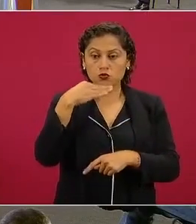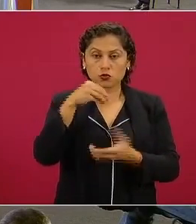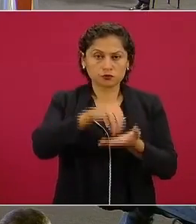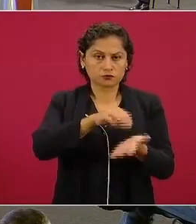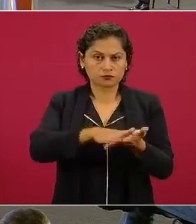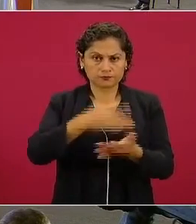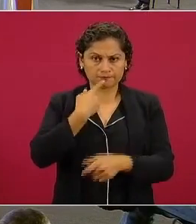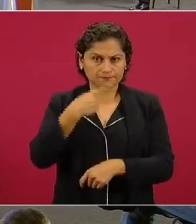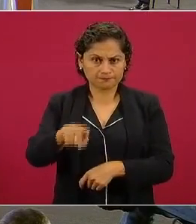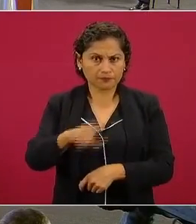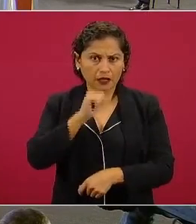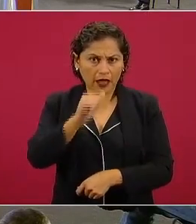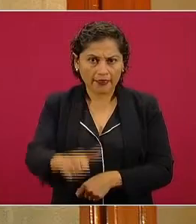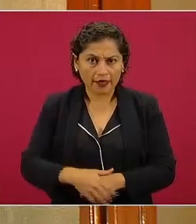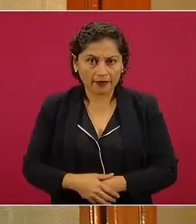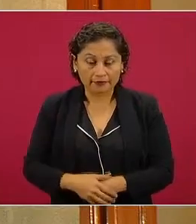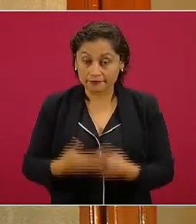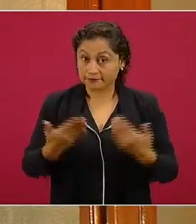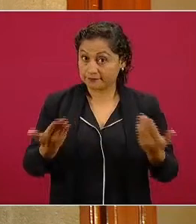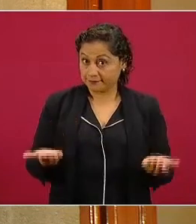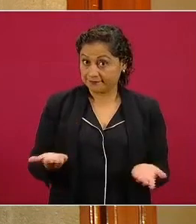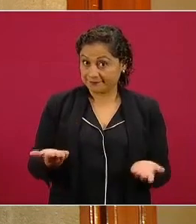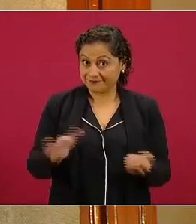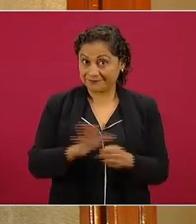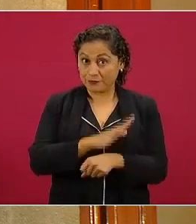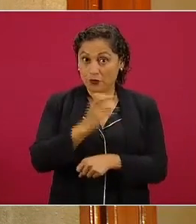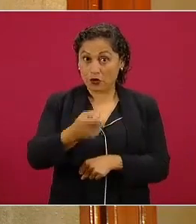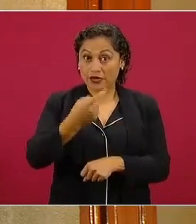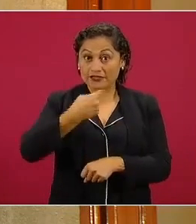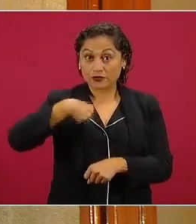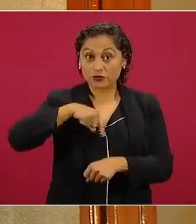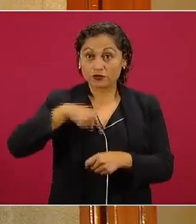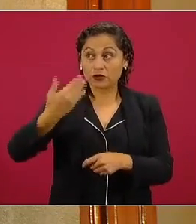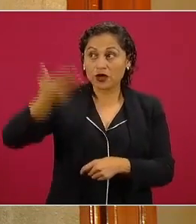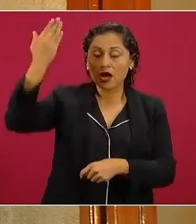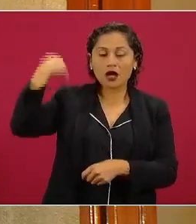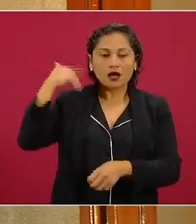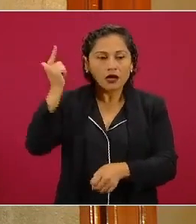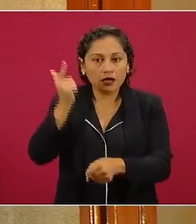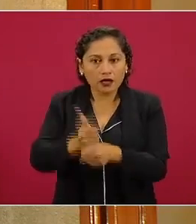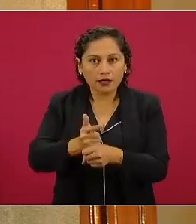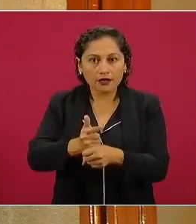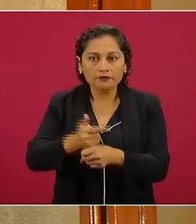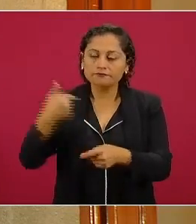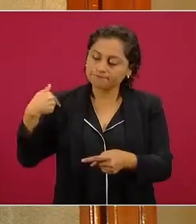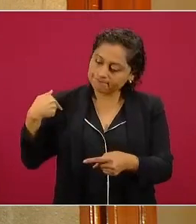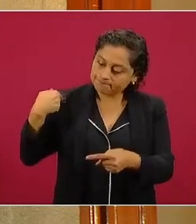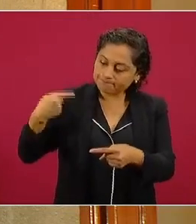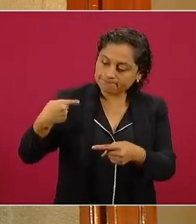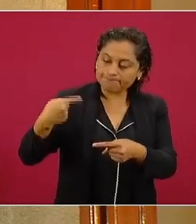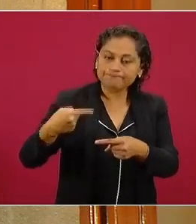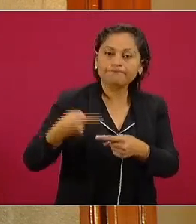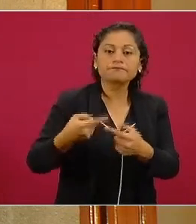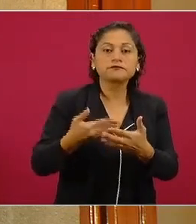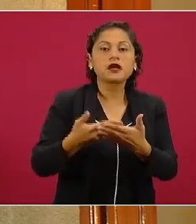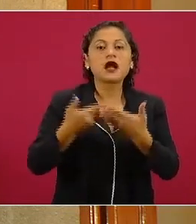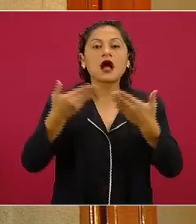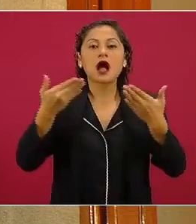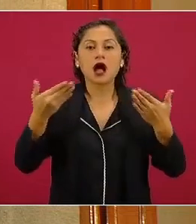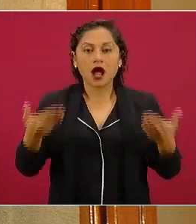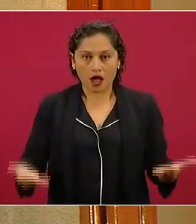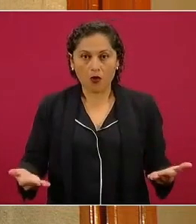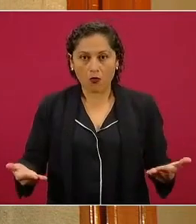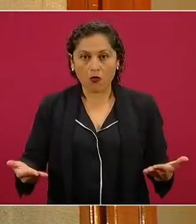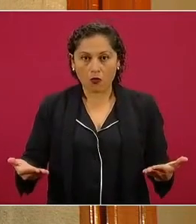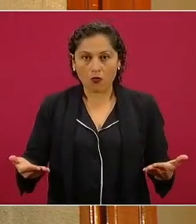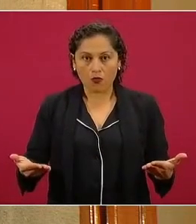y estuvimos desde entonces hasta ahora sin que se considerara delito grave la